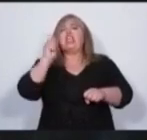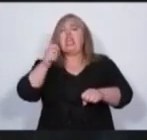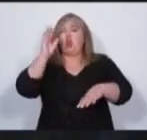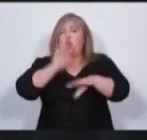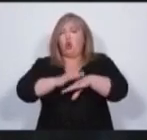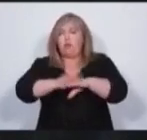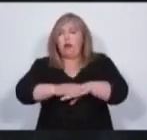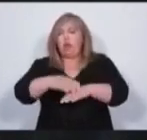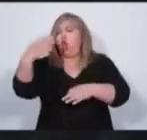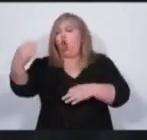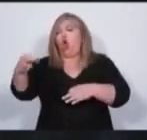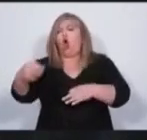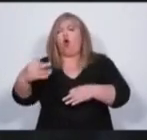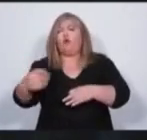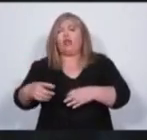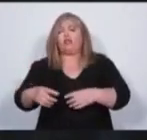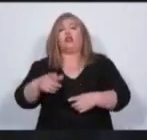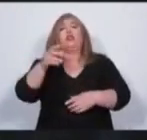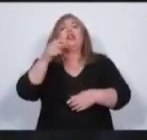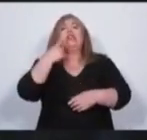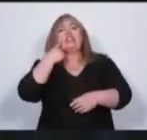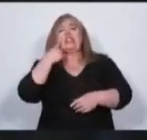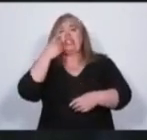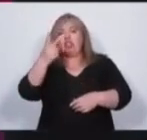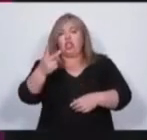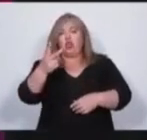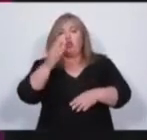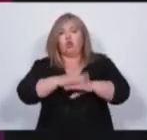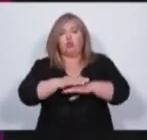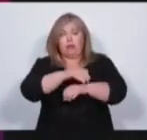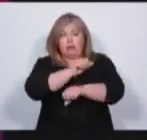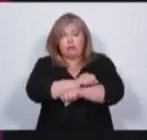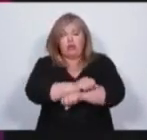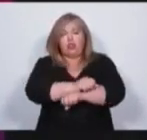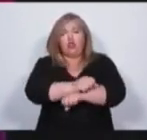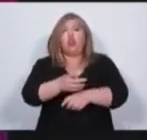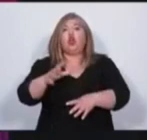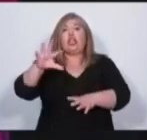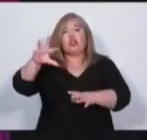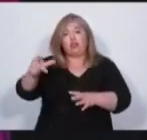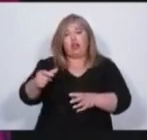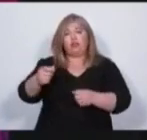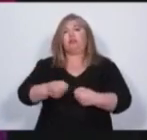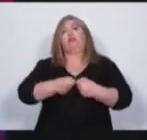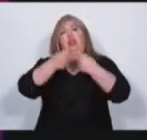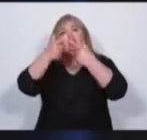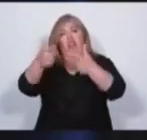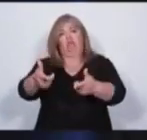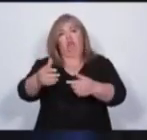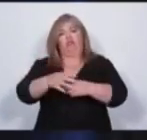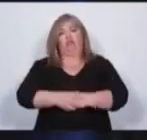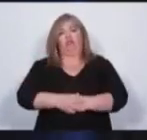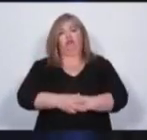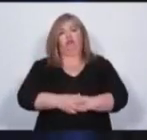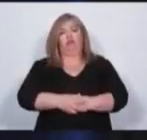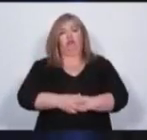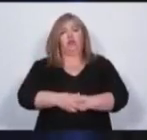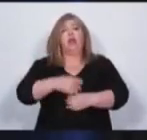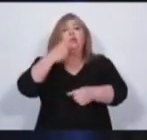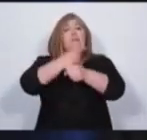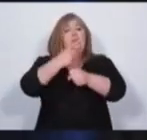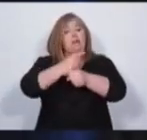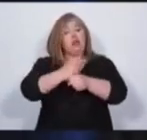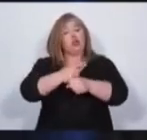tenido que devolver lo que se han robado. Su tiempo. Gracias. Doctor Orozco. Lo primero que tenemos que